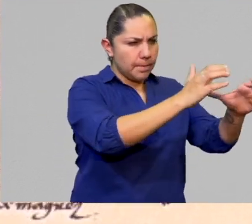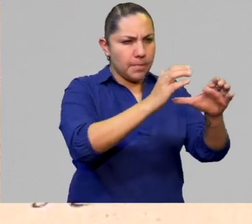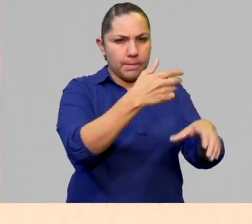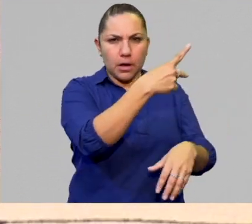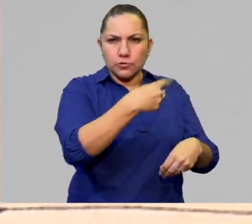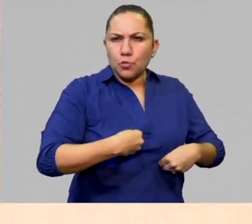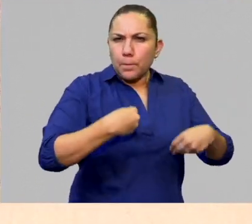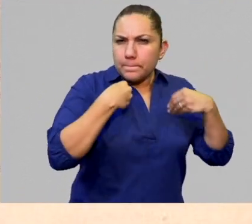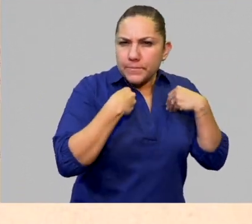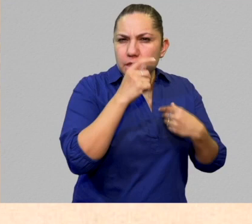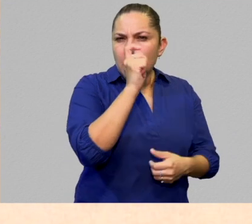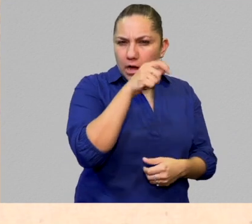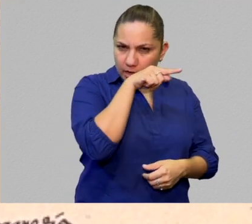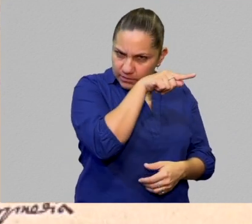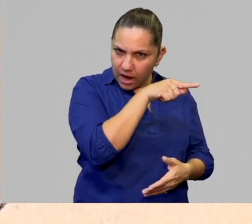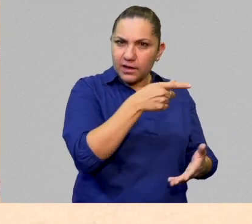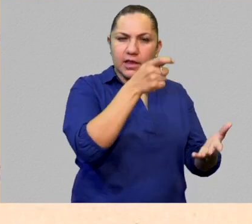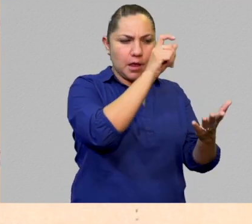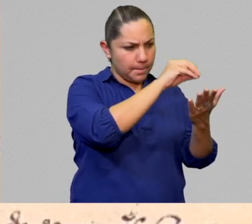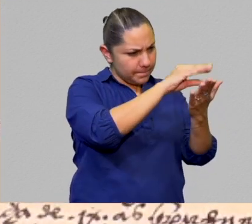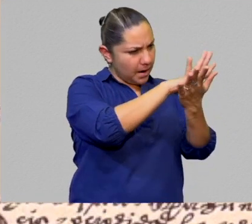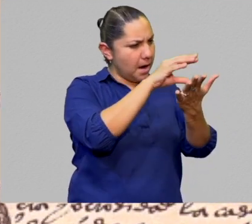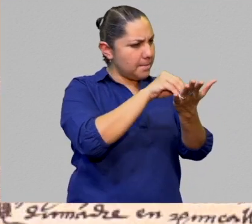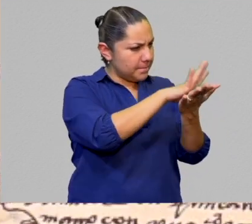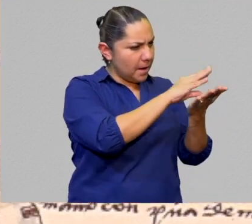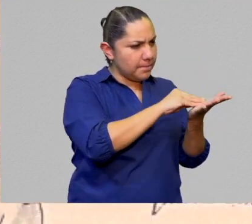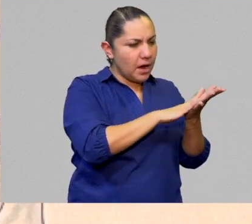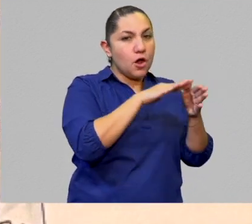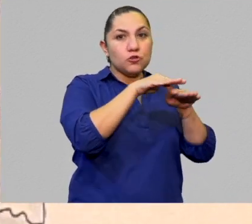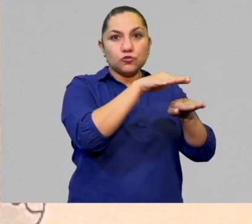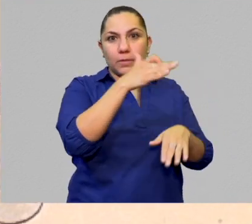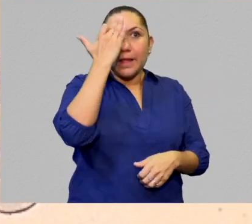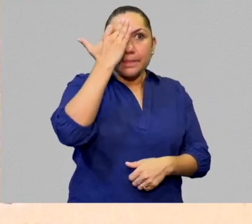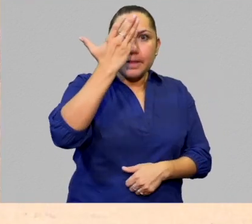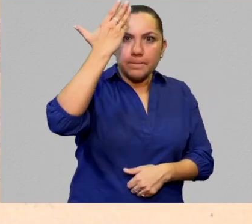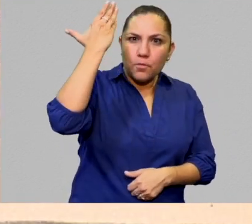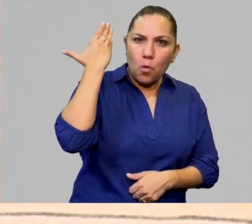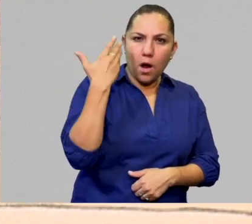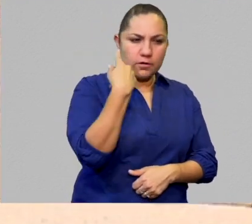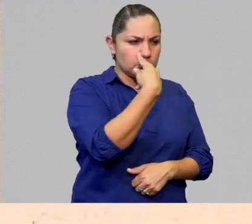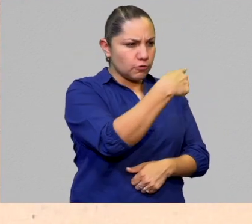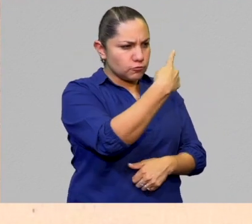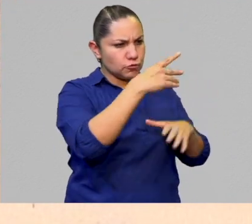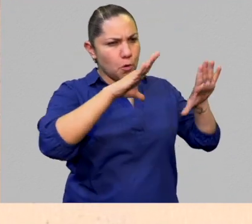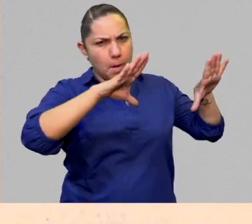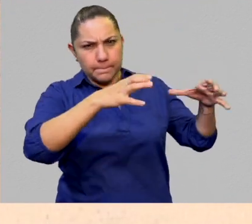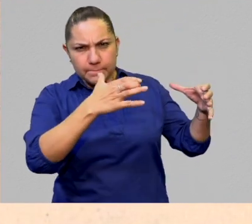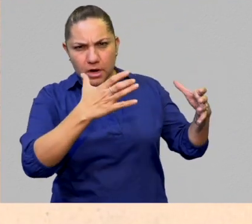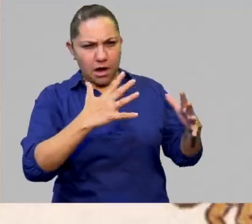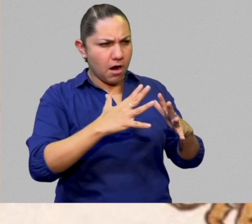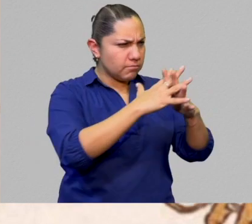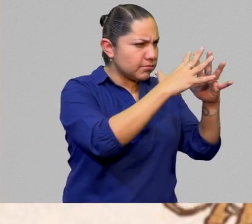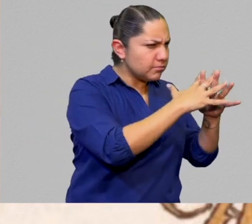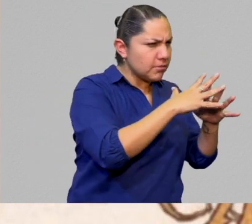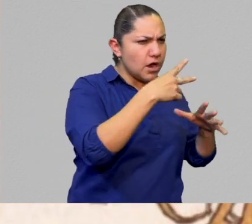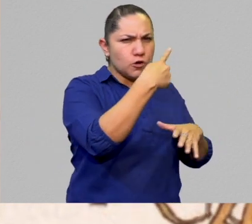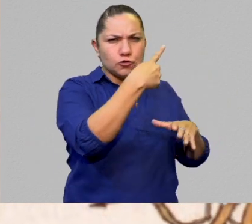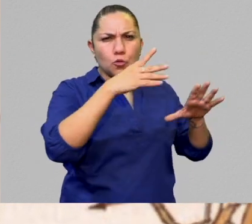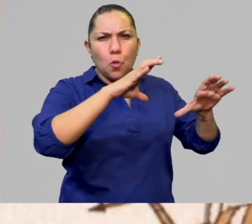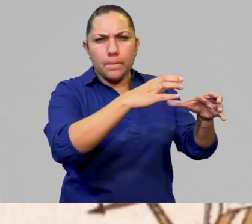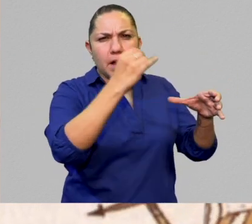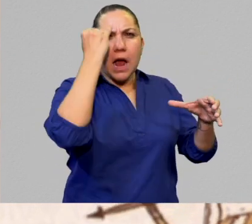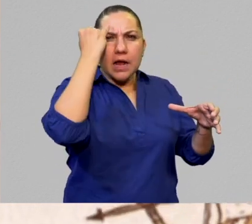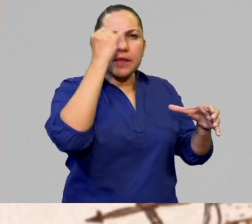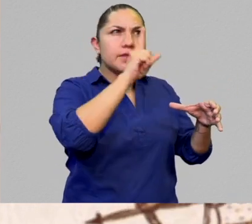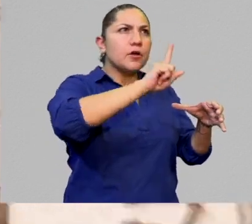pueblos originarios, donde se narraban sucesos épicos y ritos que unían lo terrenal y lo divino en un mismo